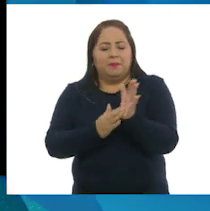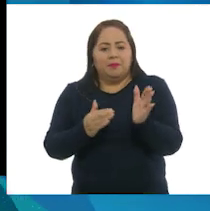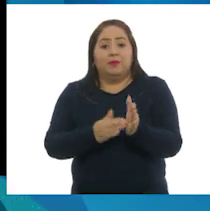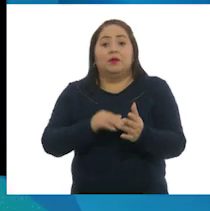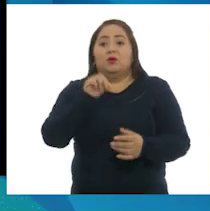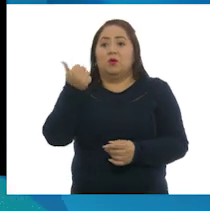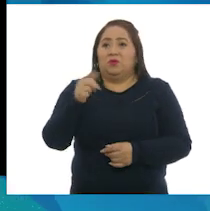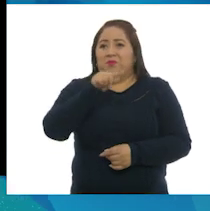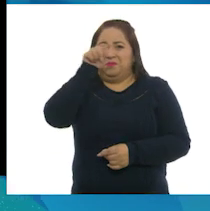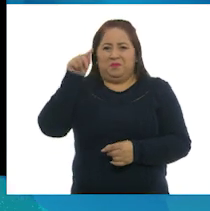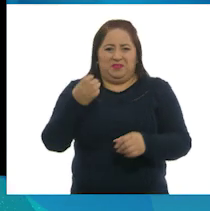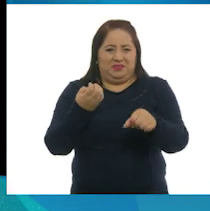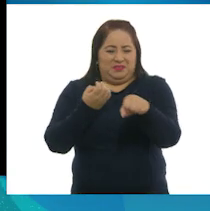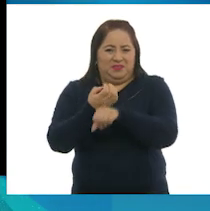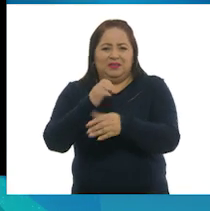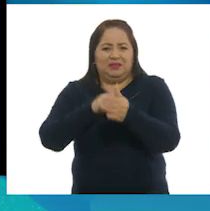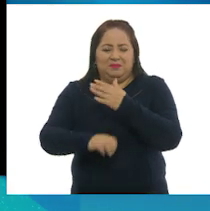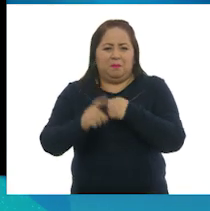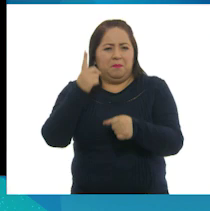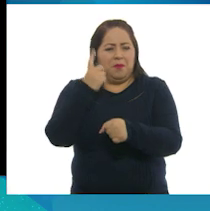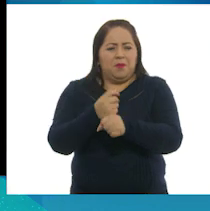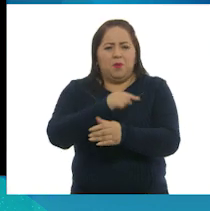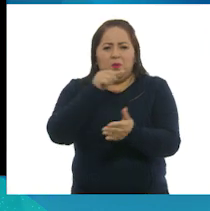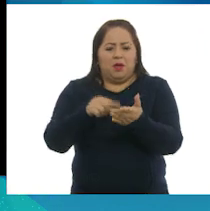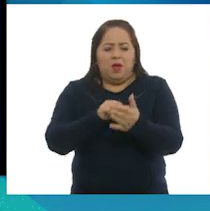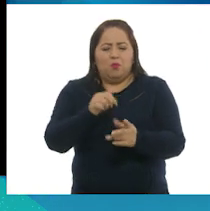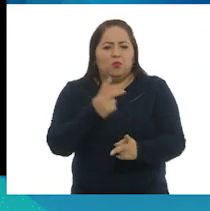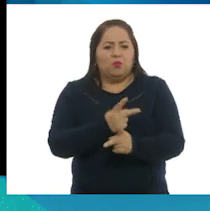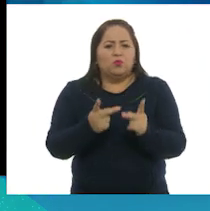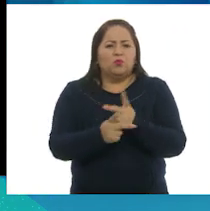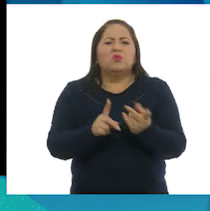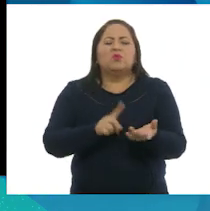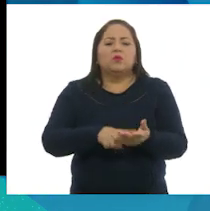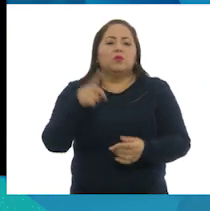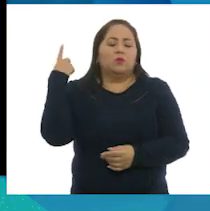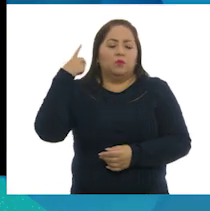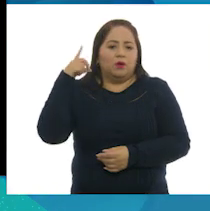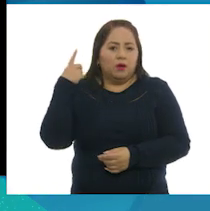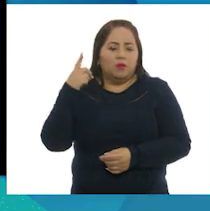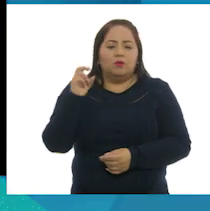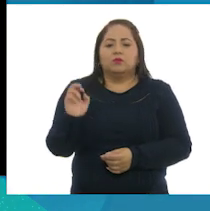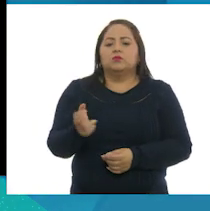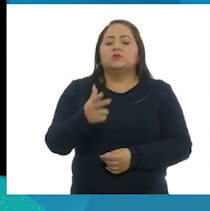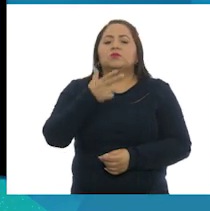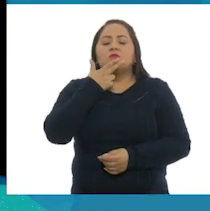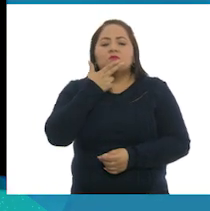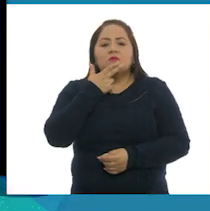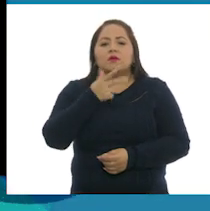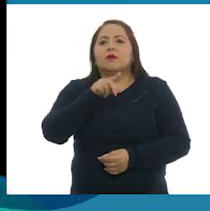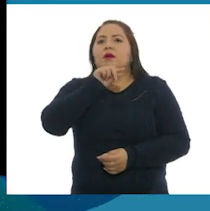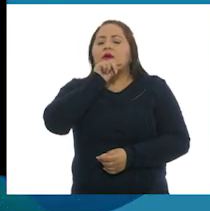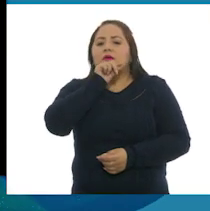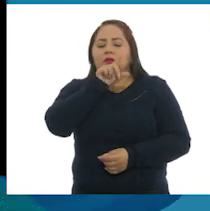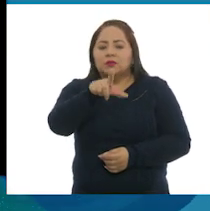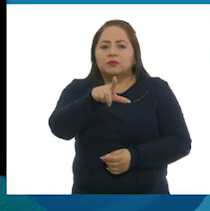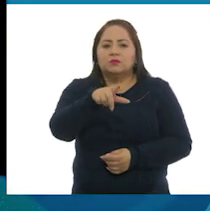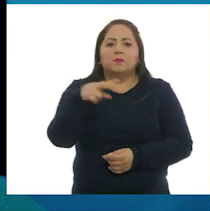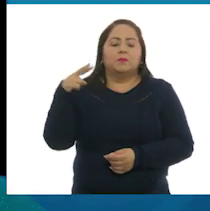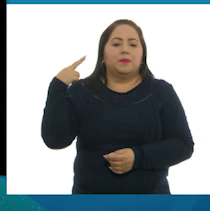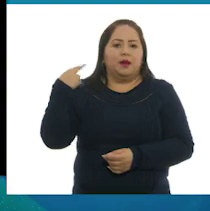entidades que destacan como principales productores son Durango, Chihuahua, Jalisco,